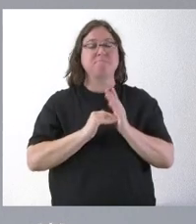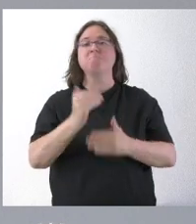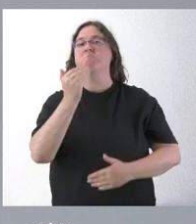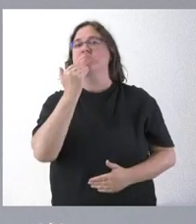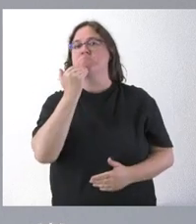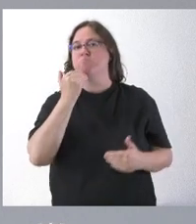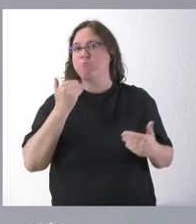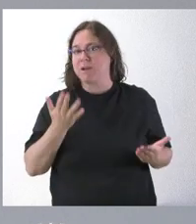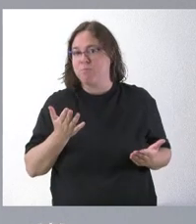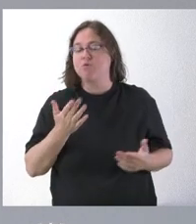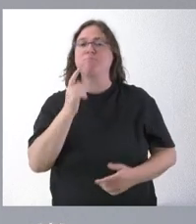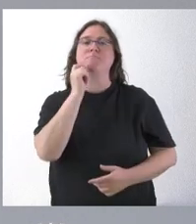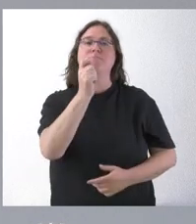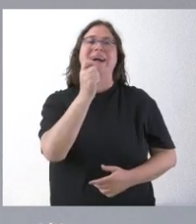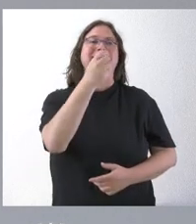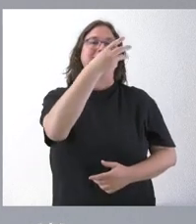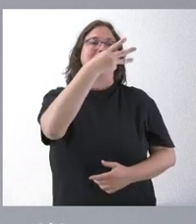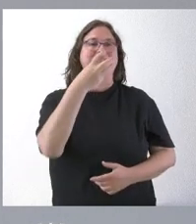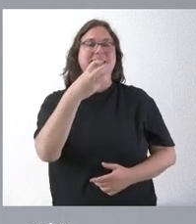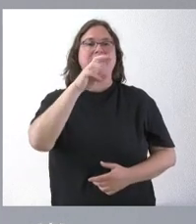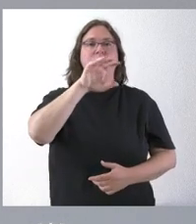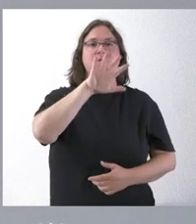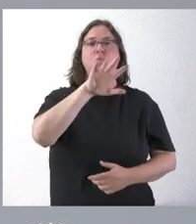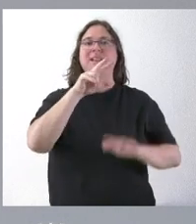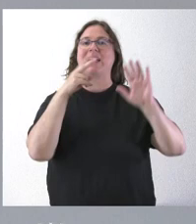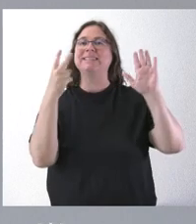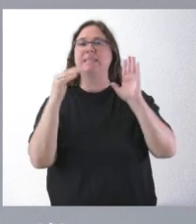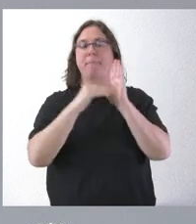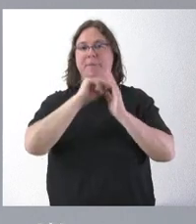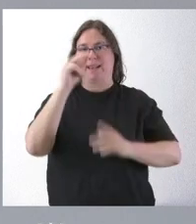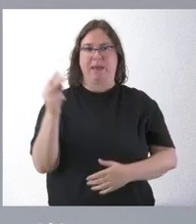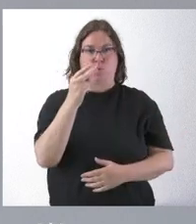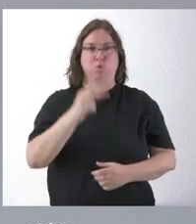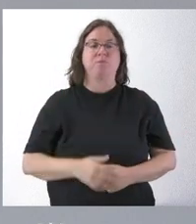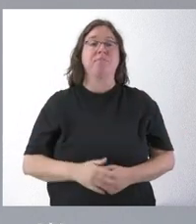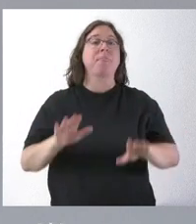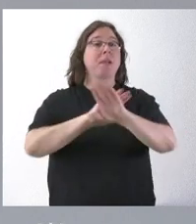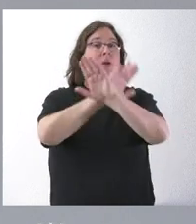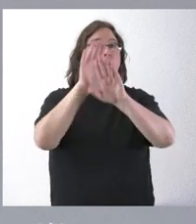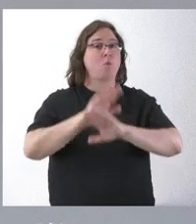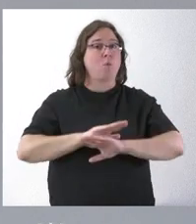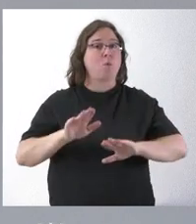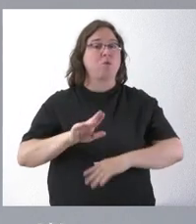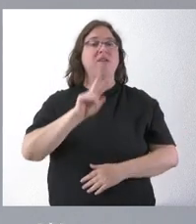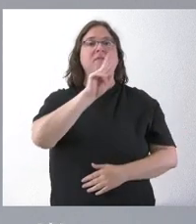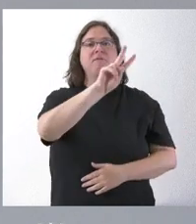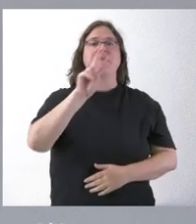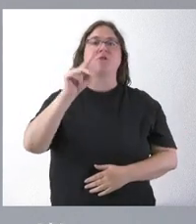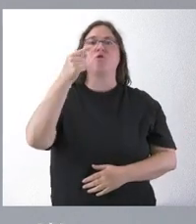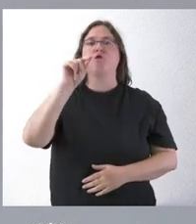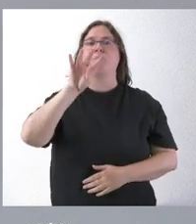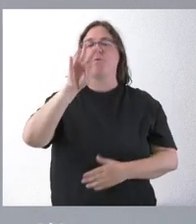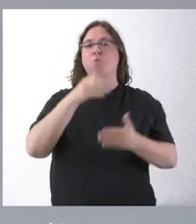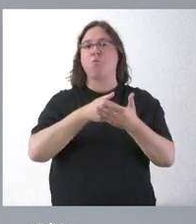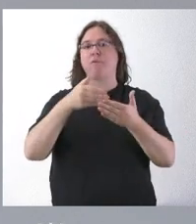recibirán 357.000 euros. Por último, se asignan más de 22,4 millones de euros